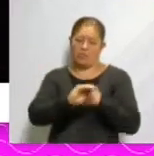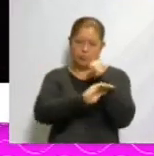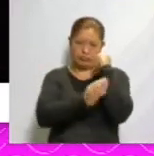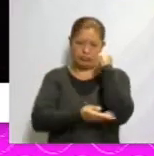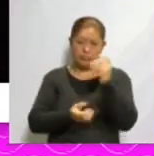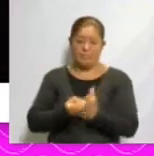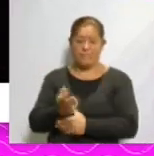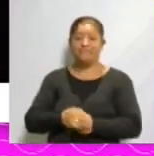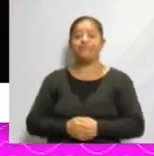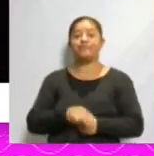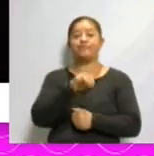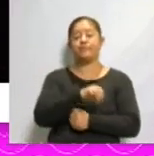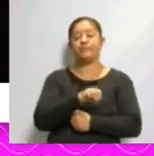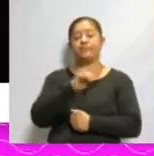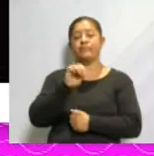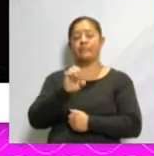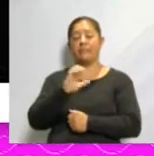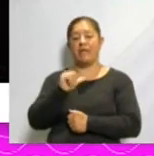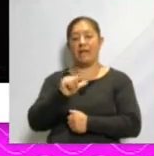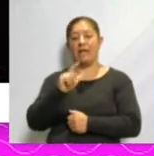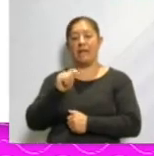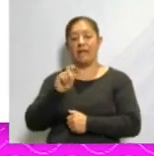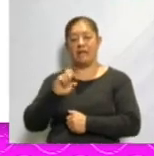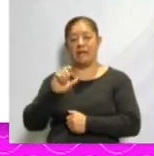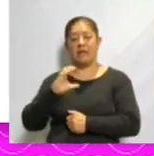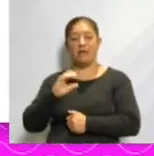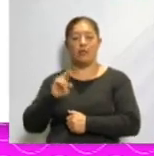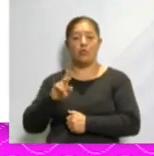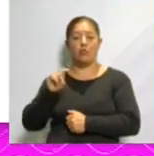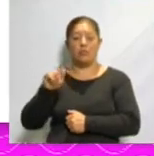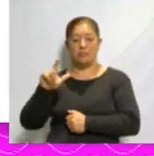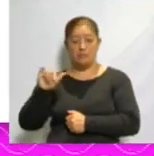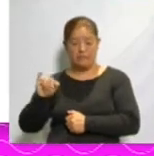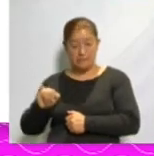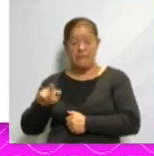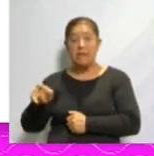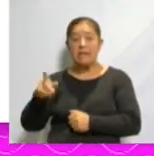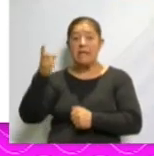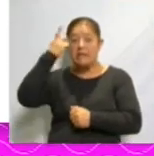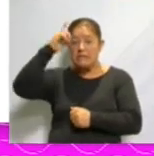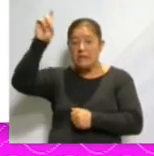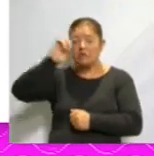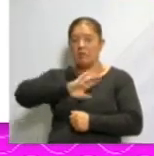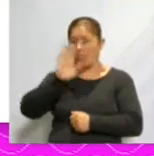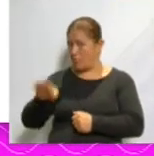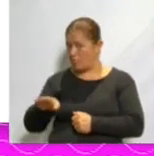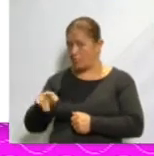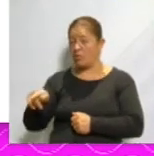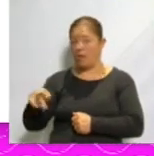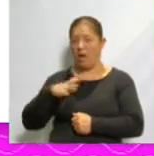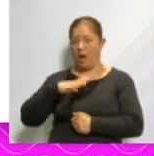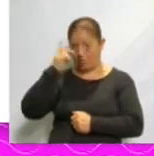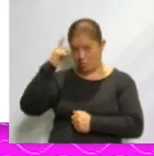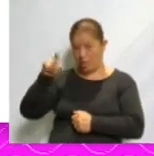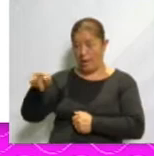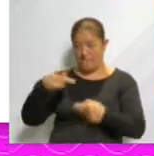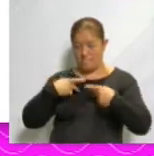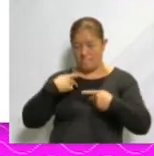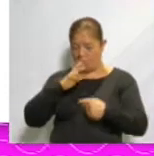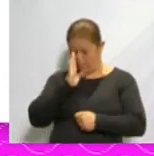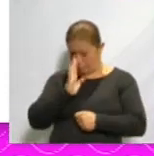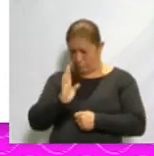Mictlatecutli, dios de la muerte, era considerado también el dios del inframundo. Cuando las personas estaban ante su presencia,